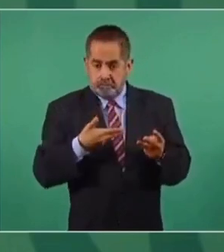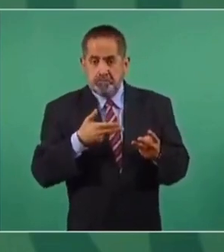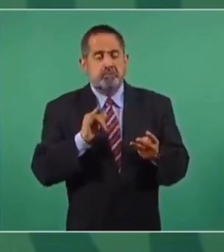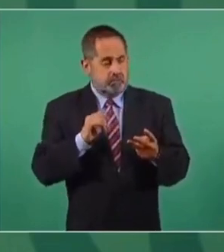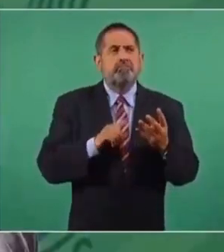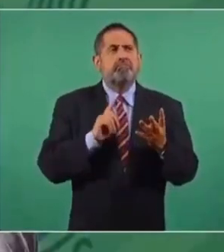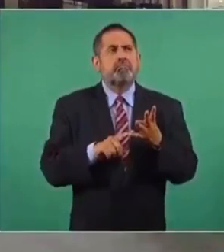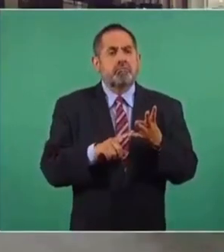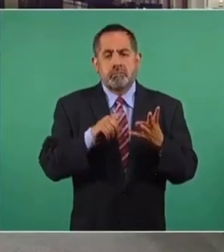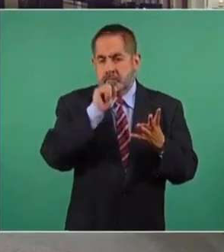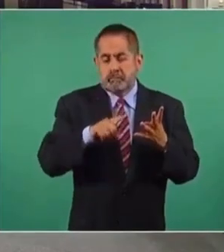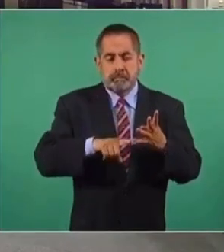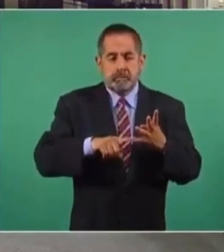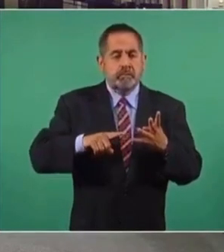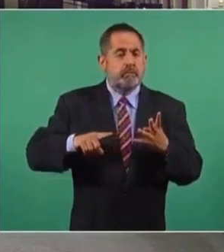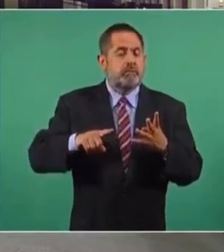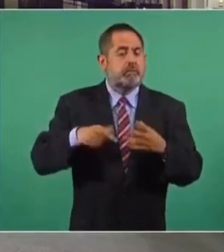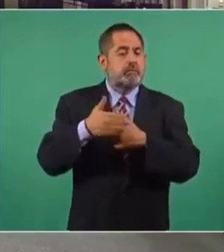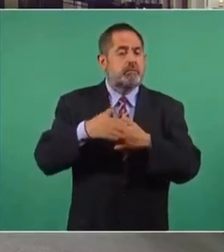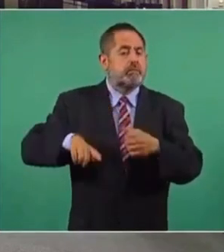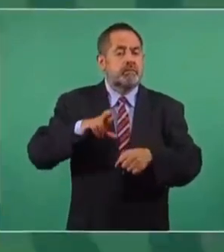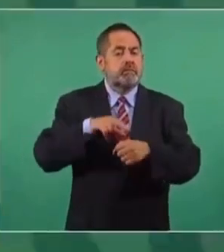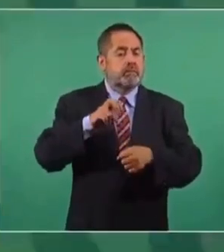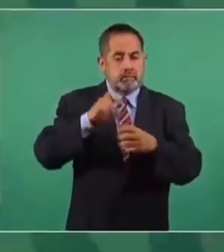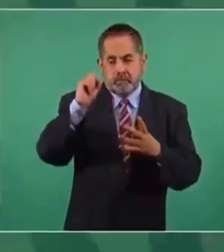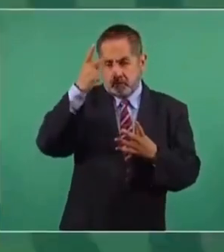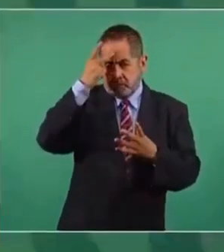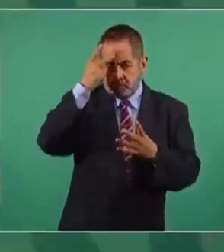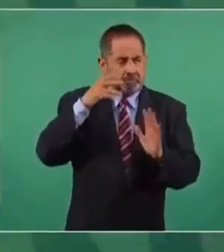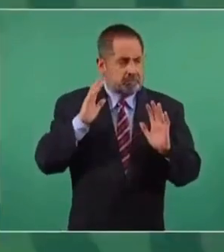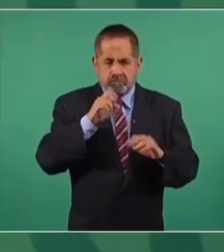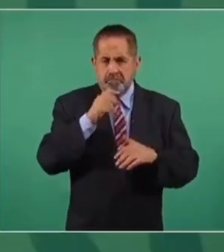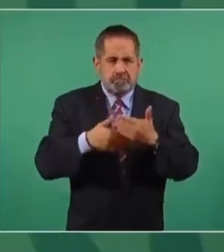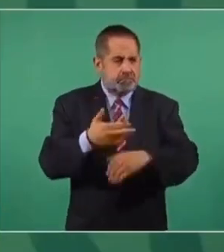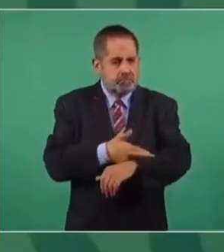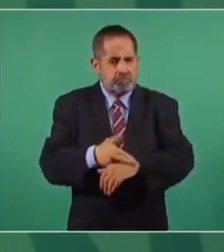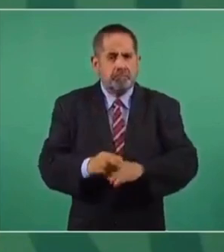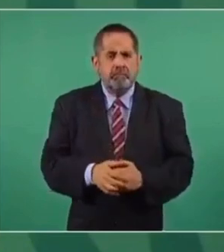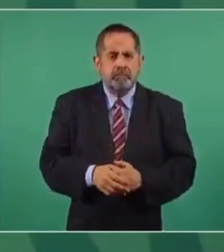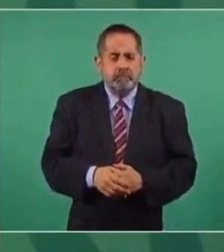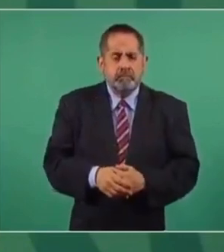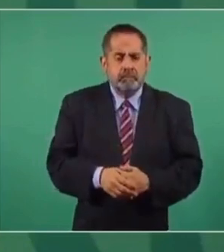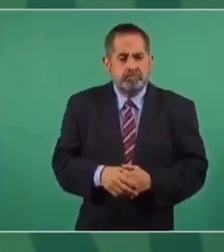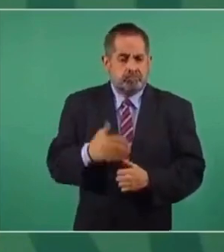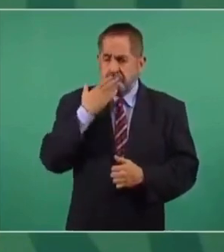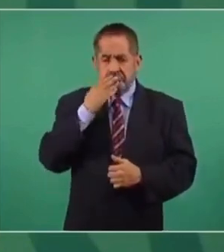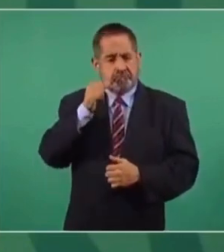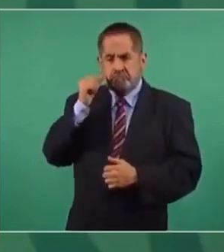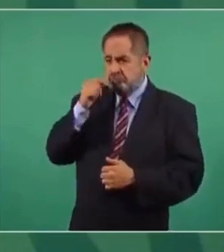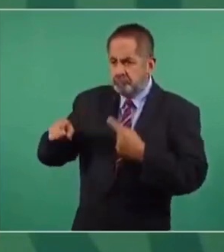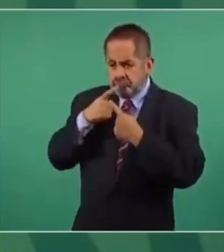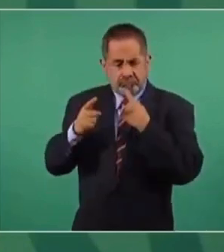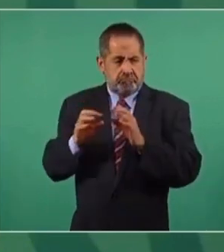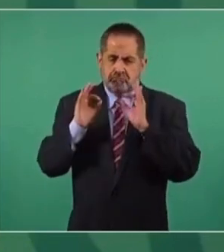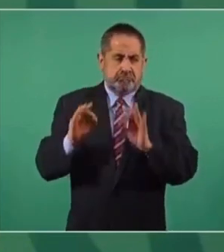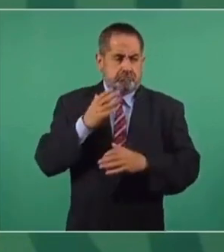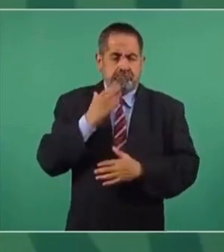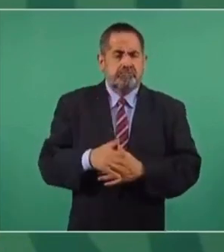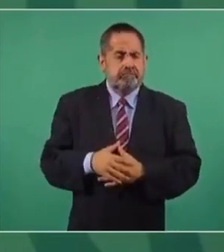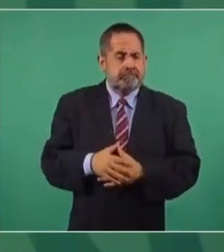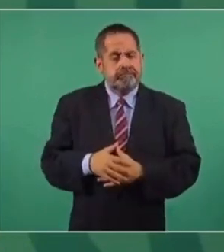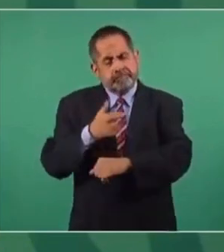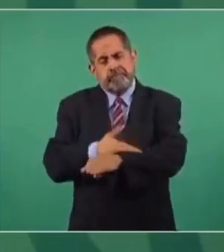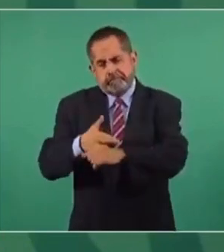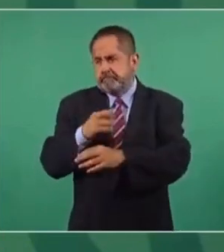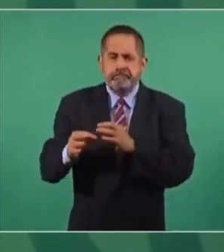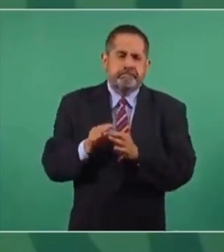una audiencia y también con el gobernador electo de San Luis en su momento. Entonces, bien, se va a llevar